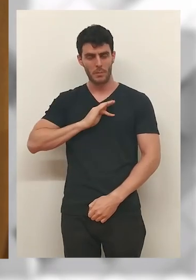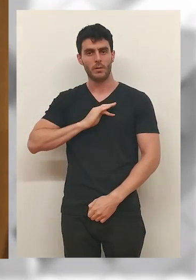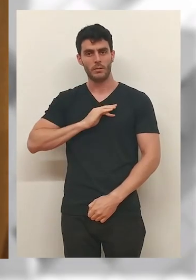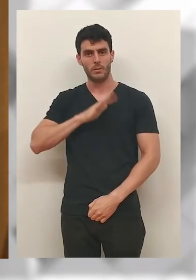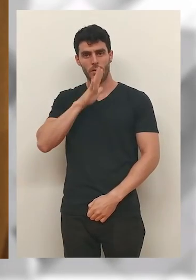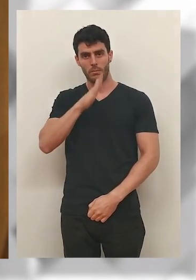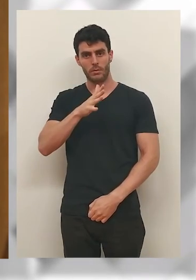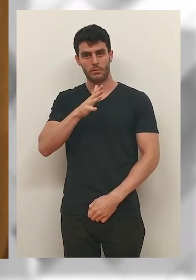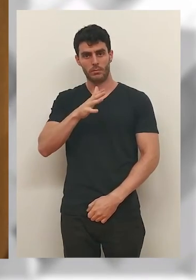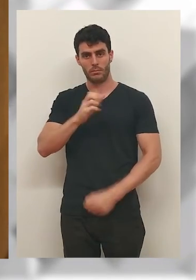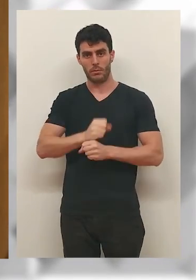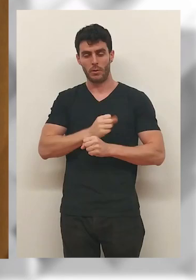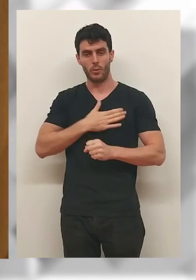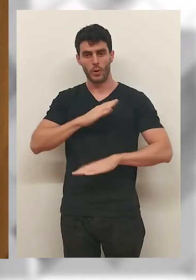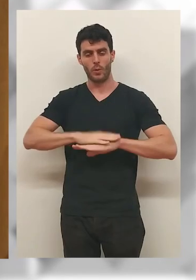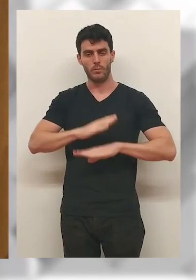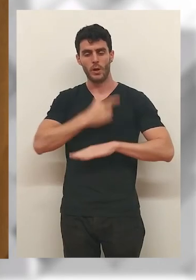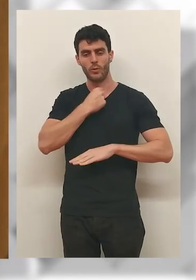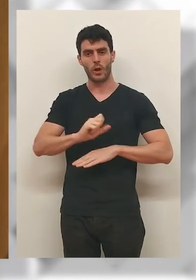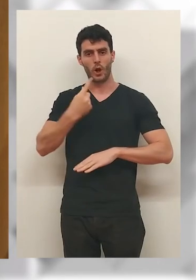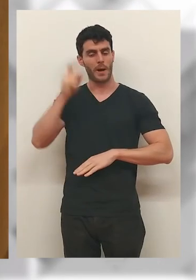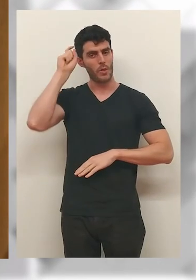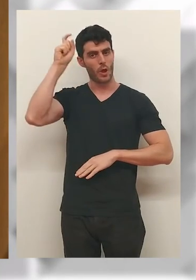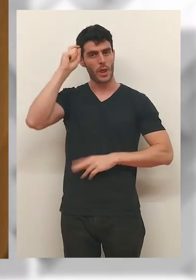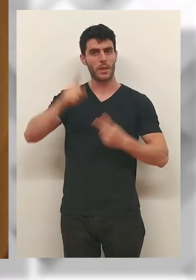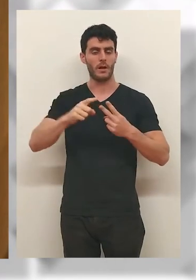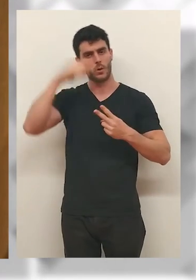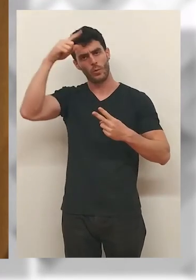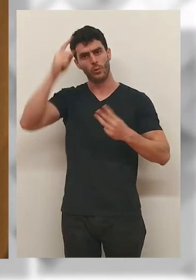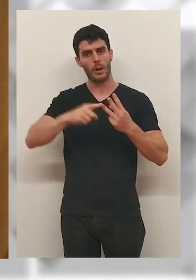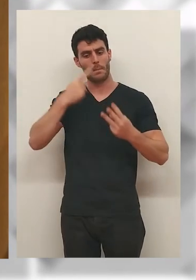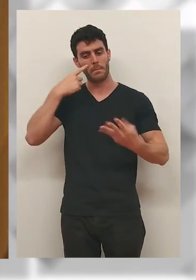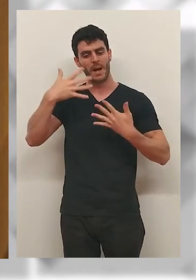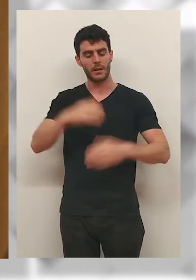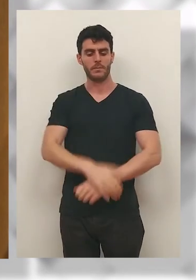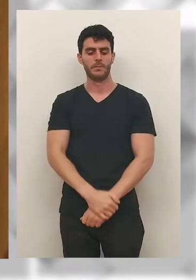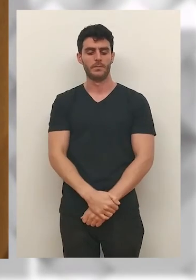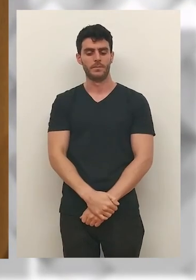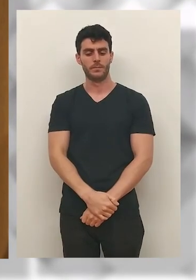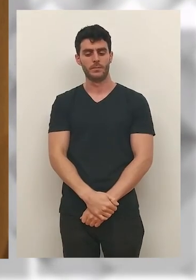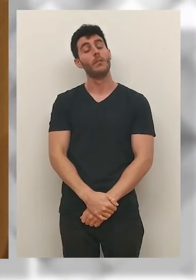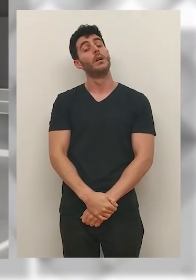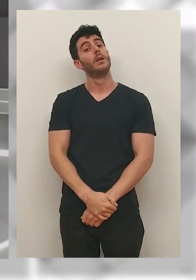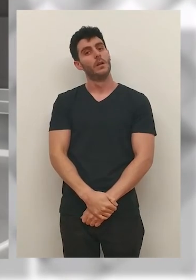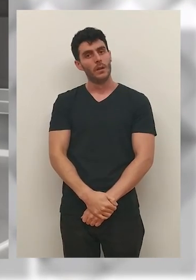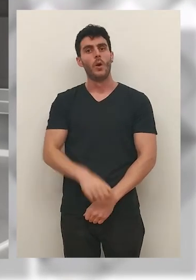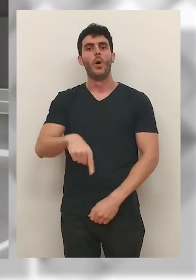Es fantástico que me premien por hacer lo que más me gusta. La docencia, la cultura y el arte.